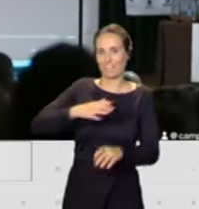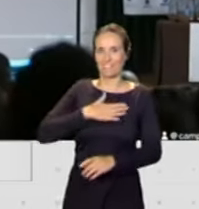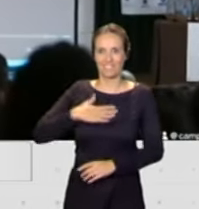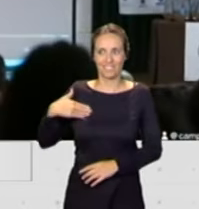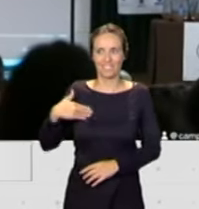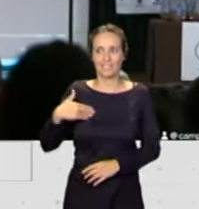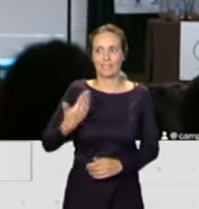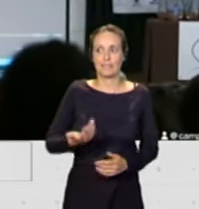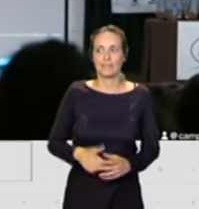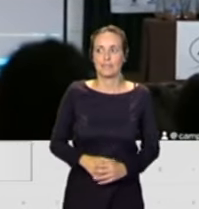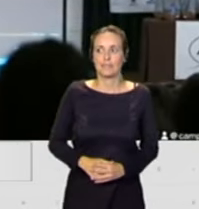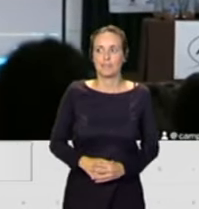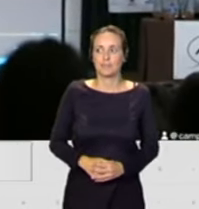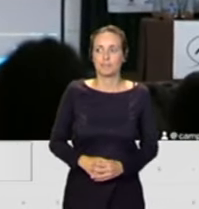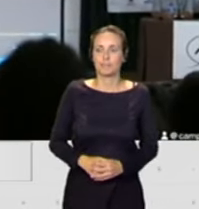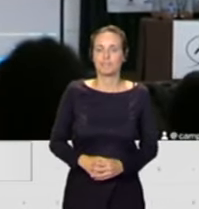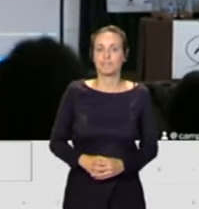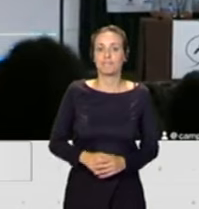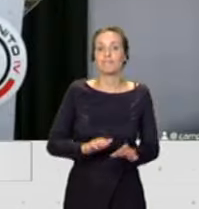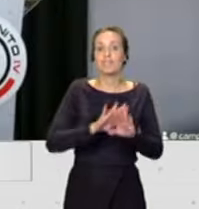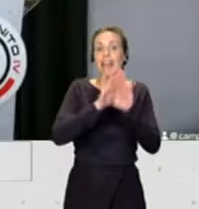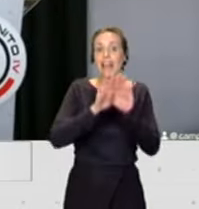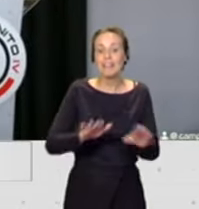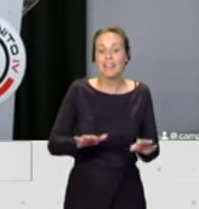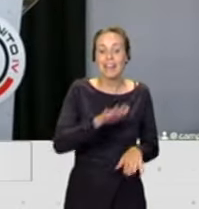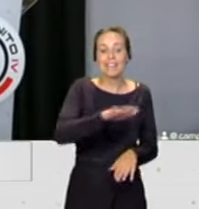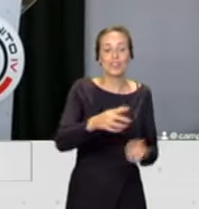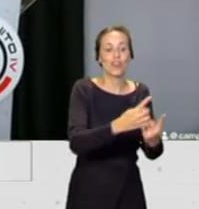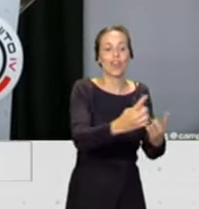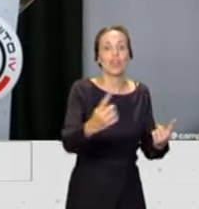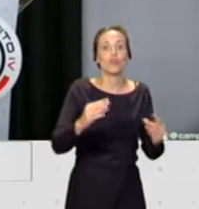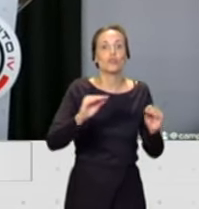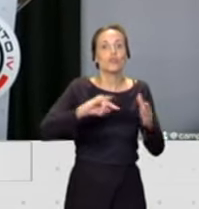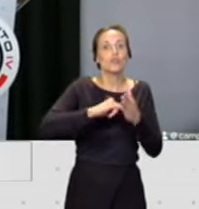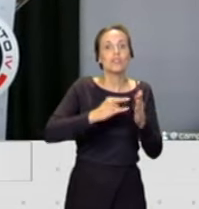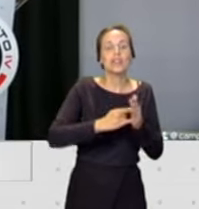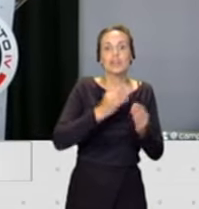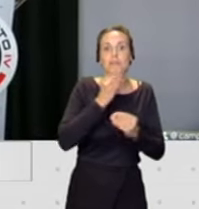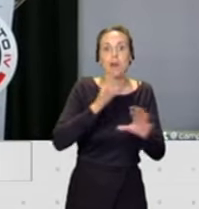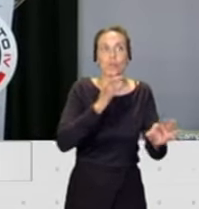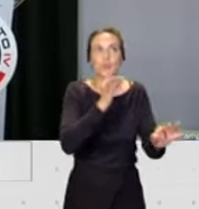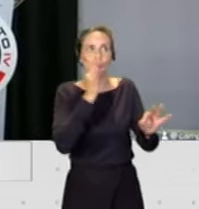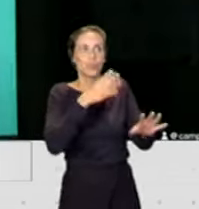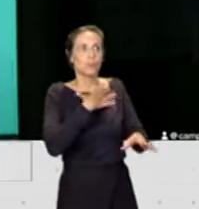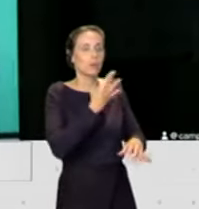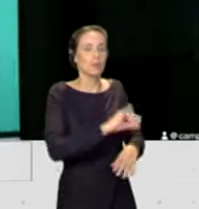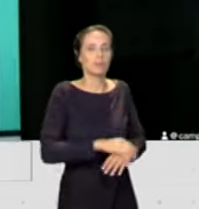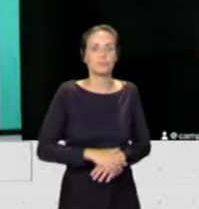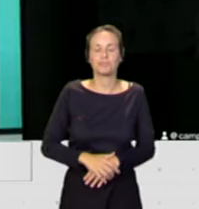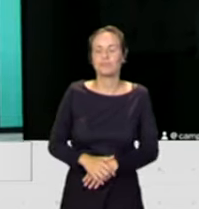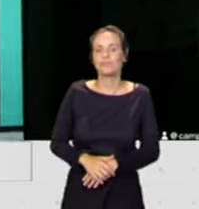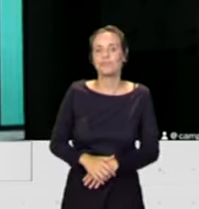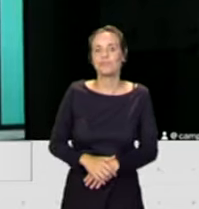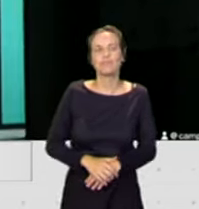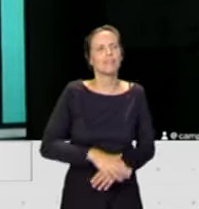que cada uno coja sus técnicas mejores para ellos. Son niñas y niños cuya